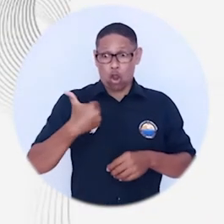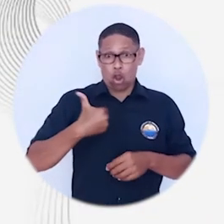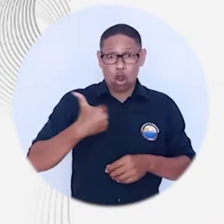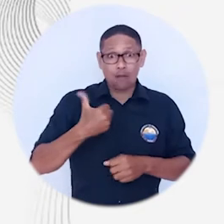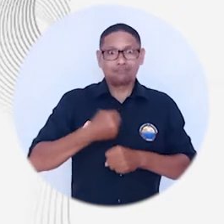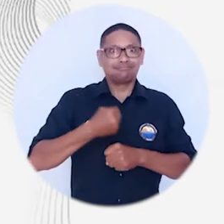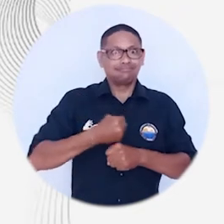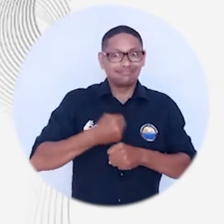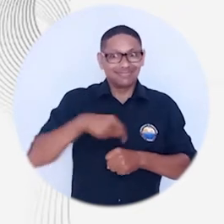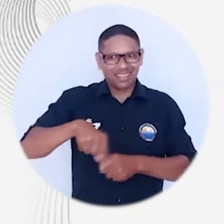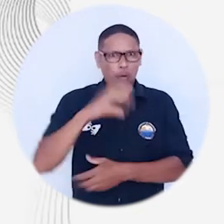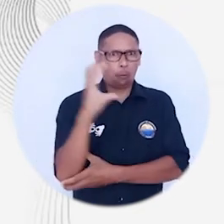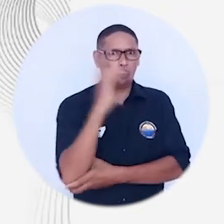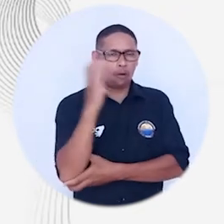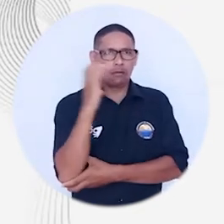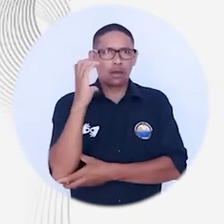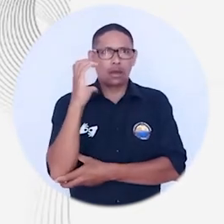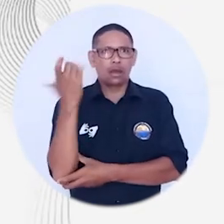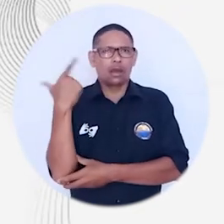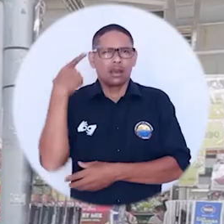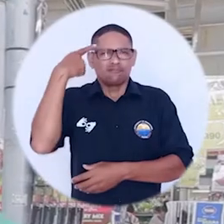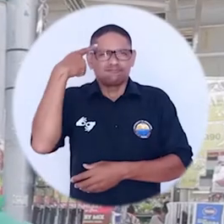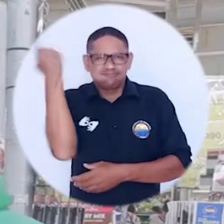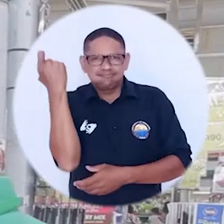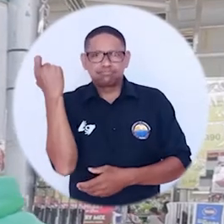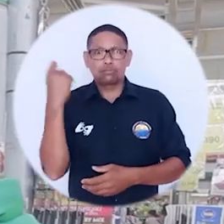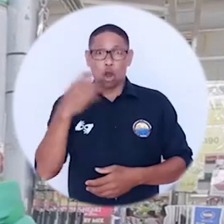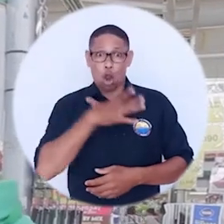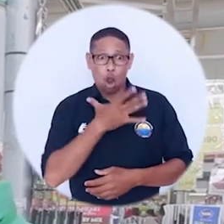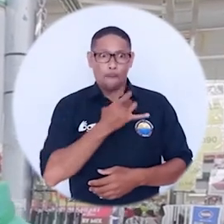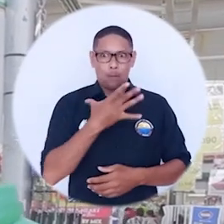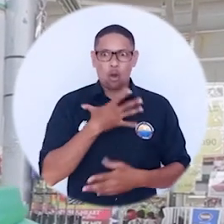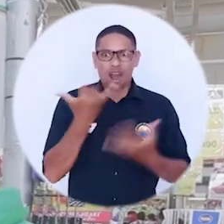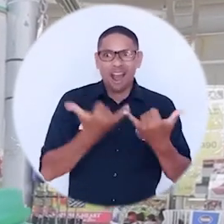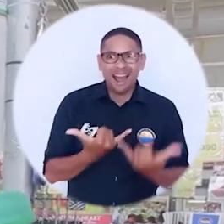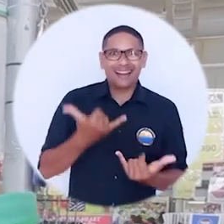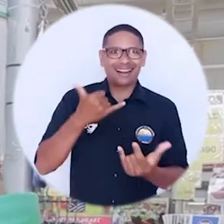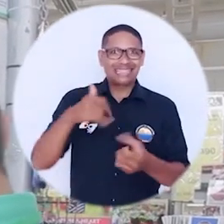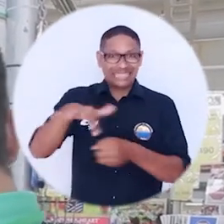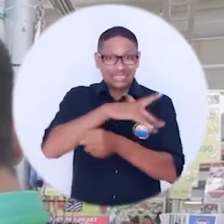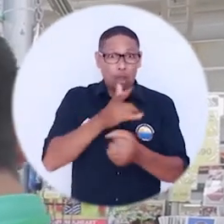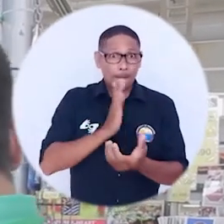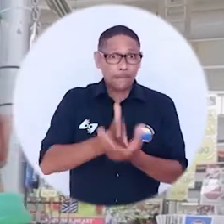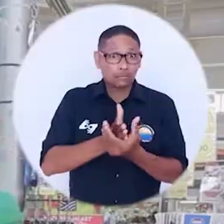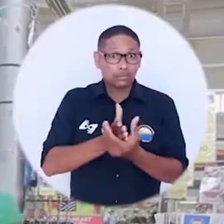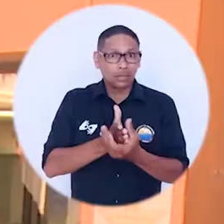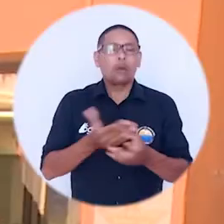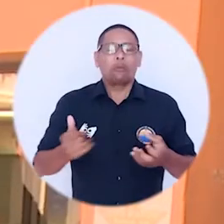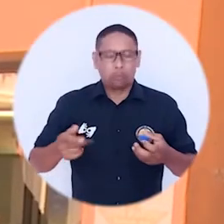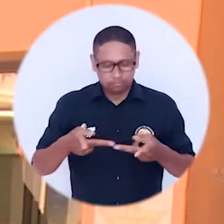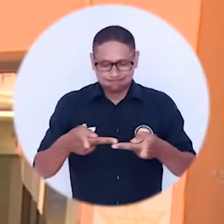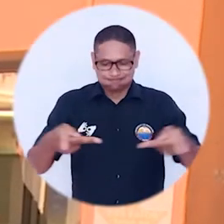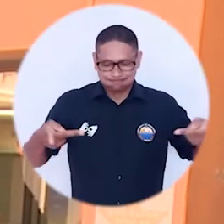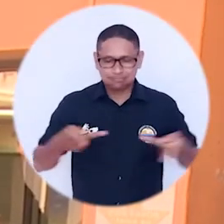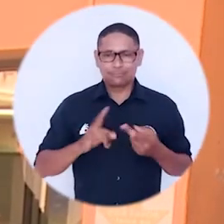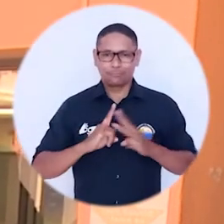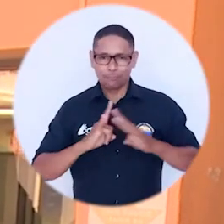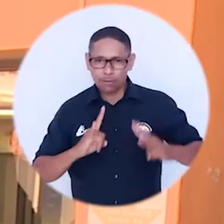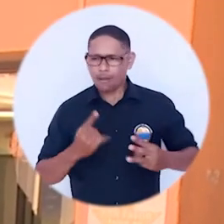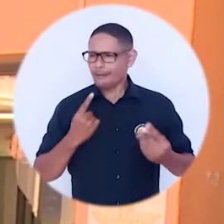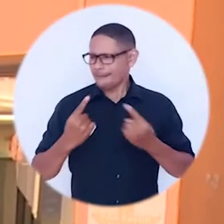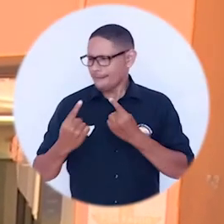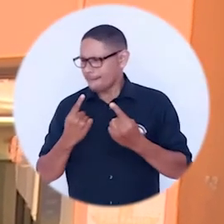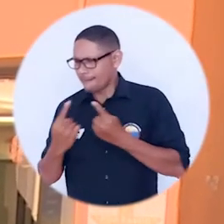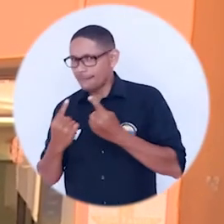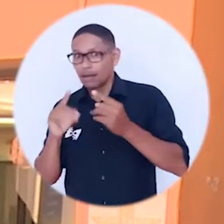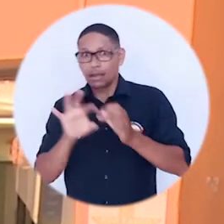empleo juvenil en Colombia, desafíos y oportunidades en un contexto de crisis, Universidad del Magdalena fue epicentro de una enriquecedora